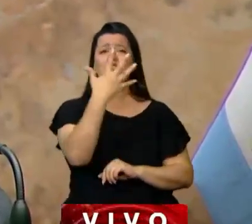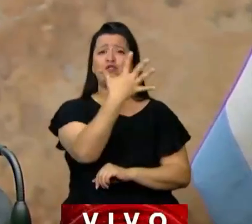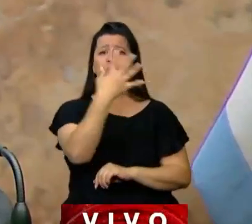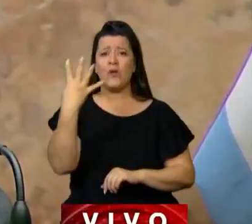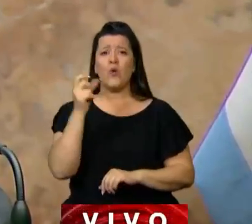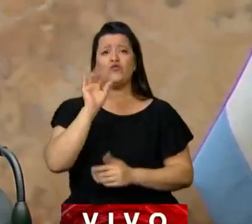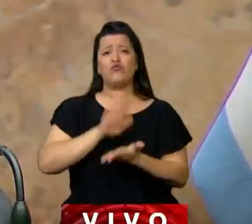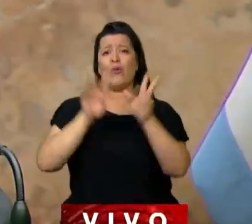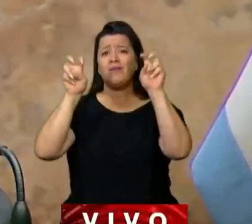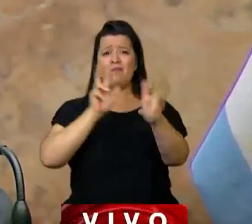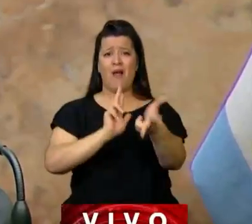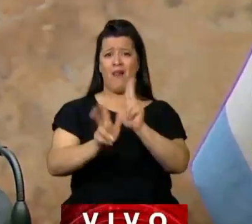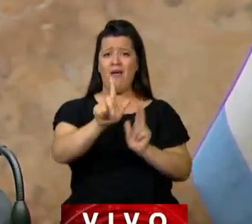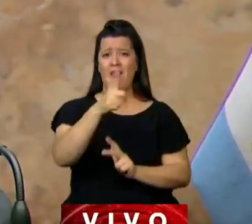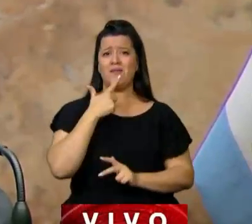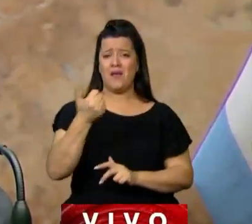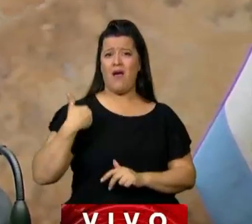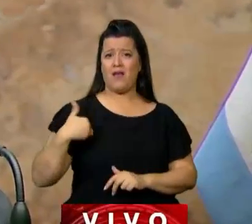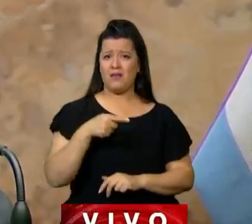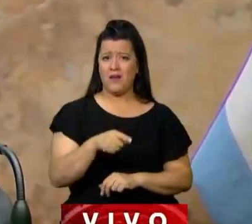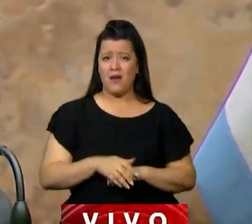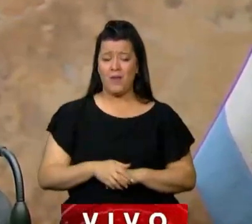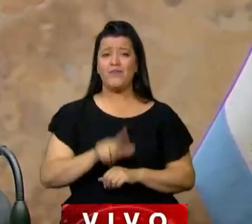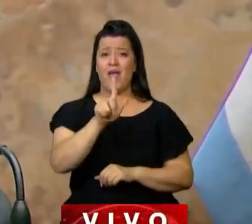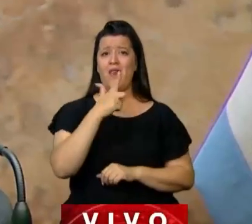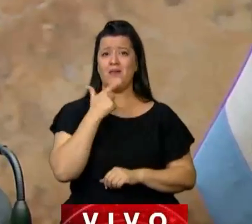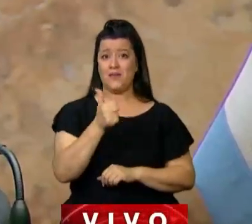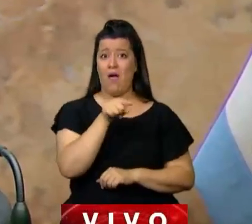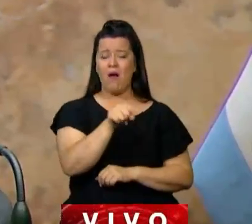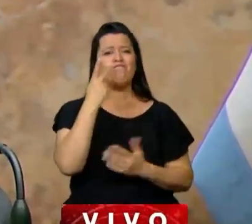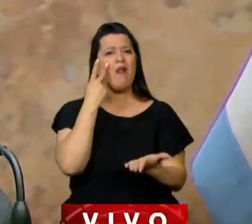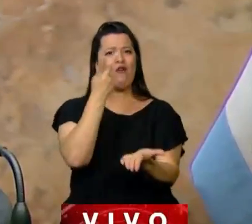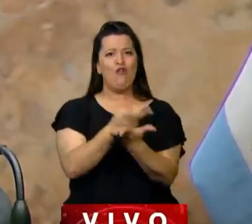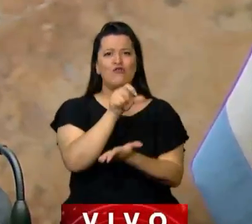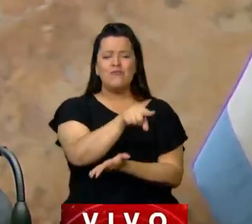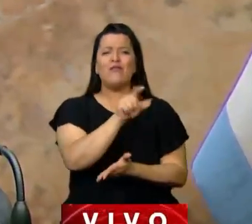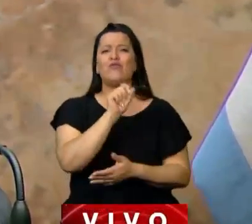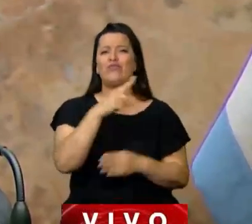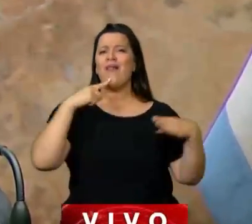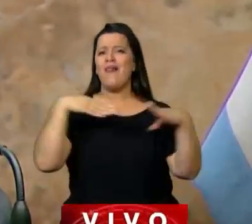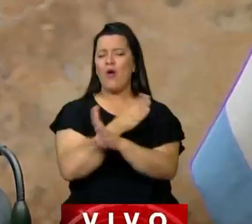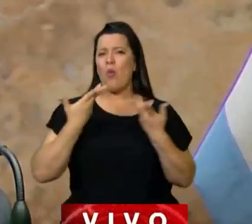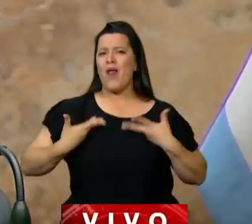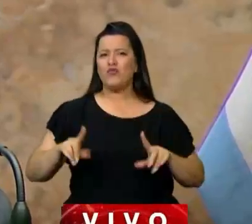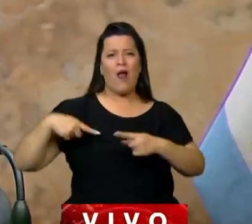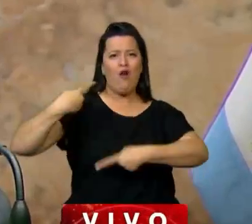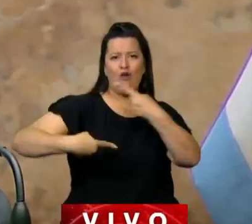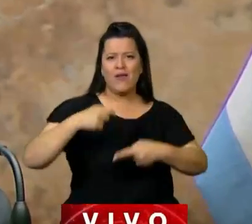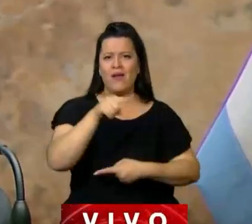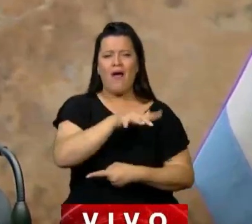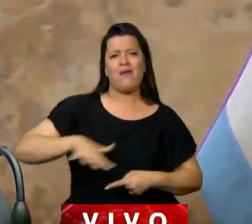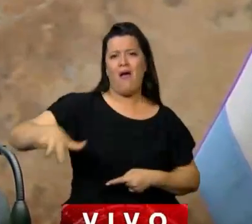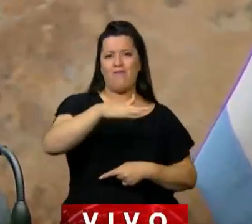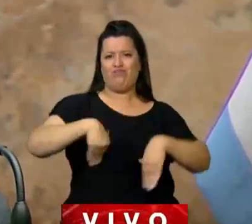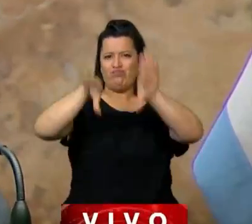lengua de señas argentina. LSA, reconocimiento como una lengua natural y originaria en